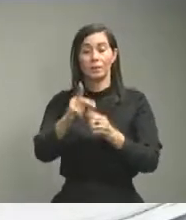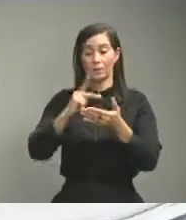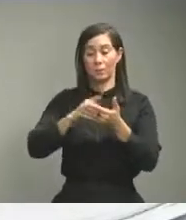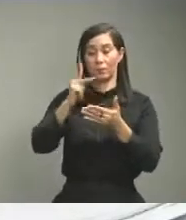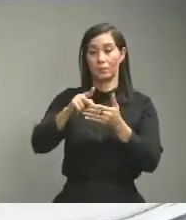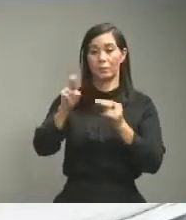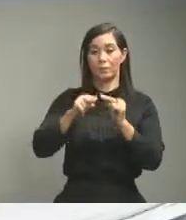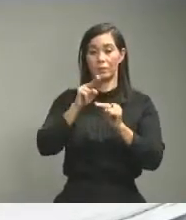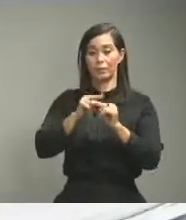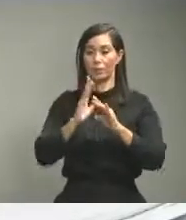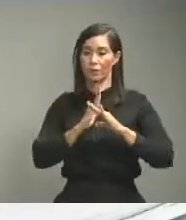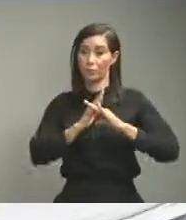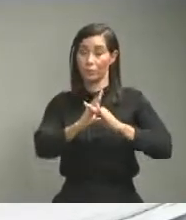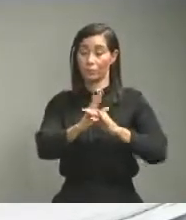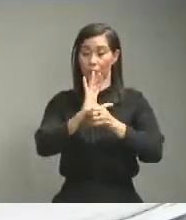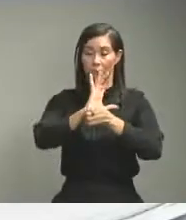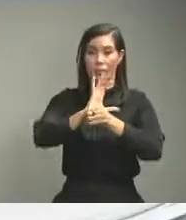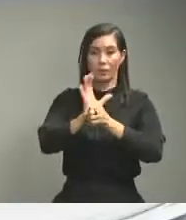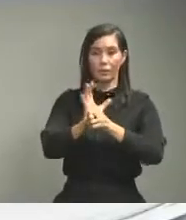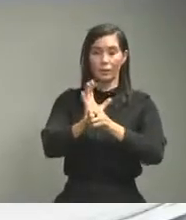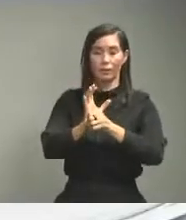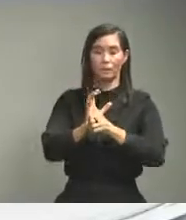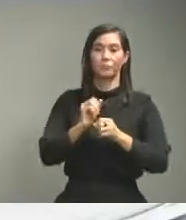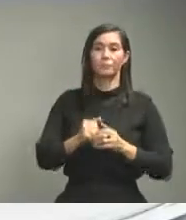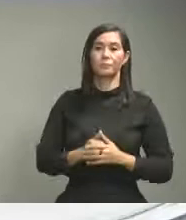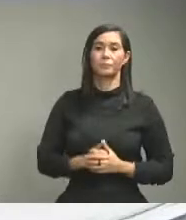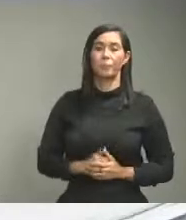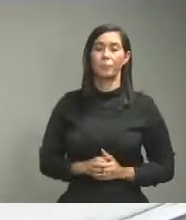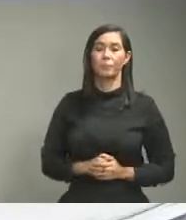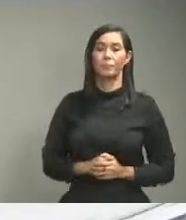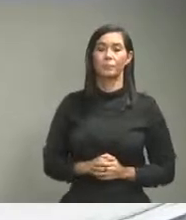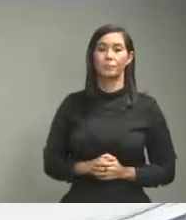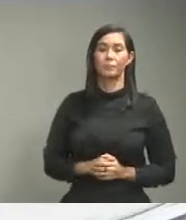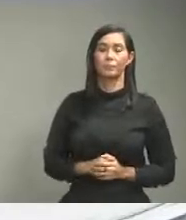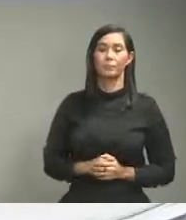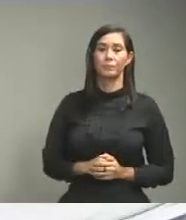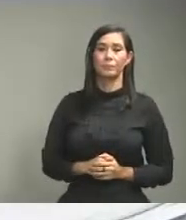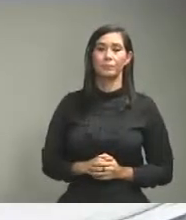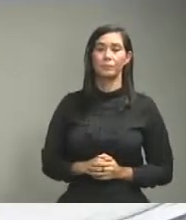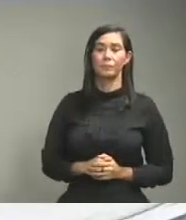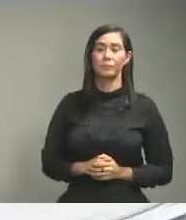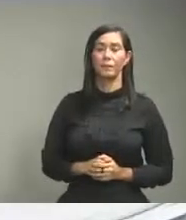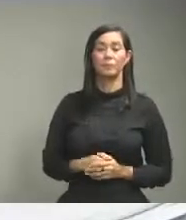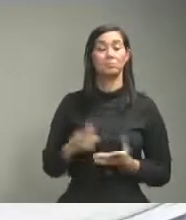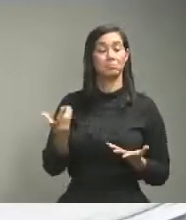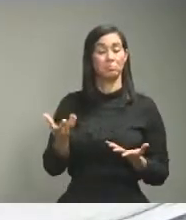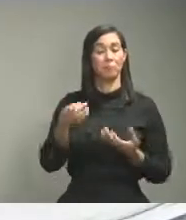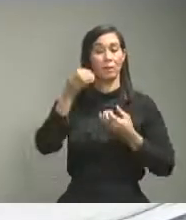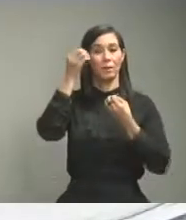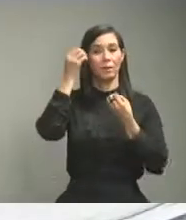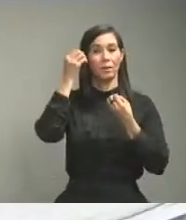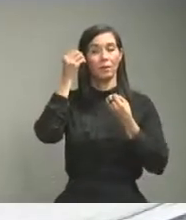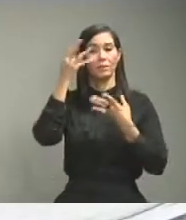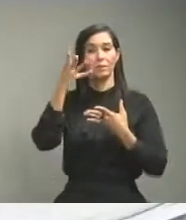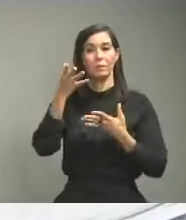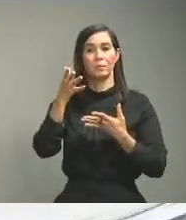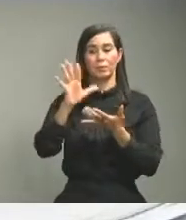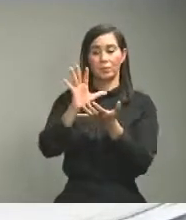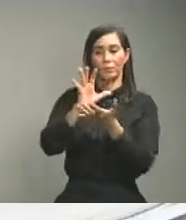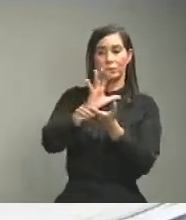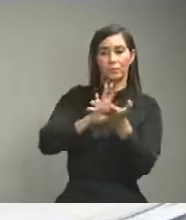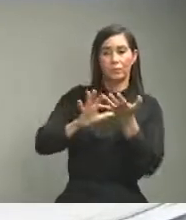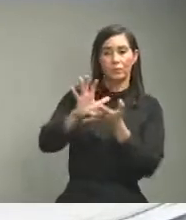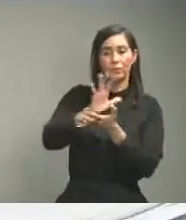nacional contra el coronavirus hay sí mucha información que tratan de